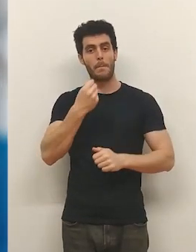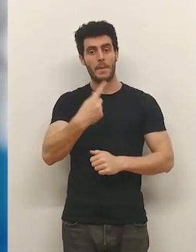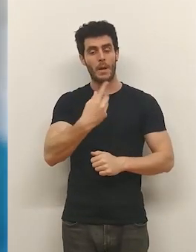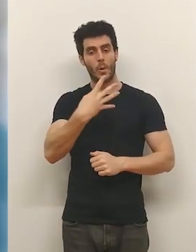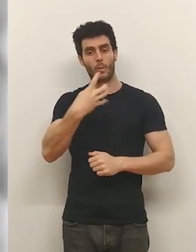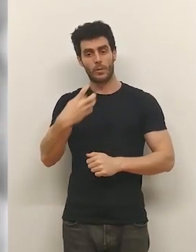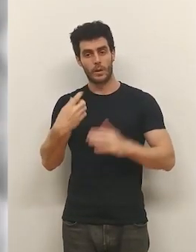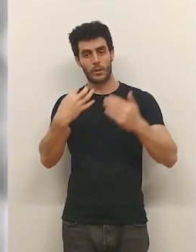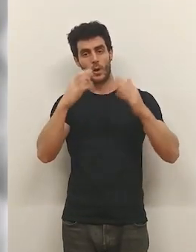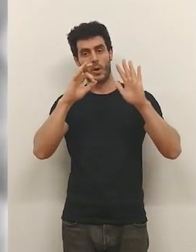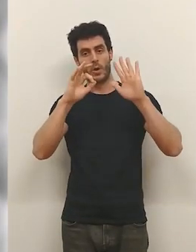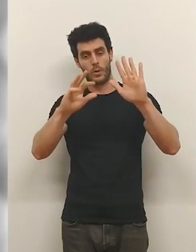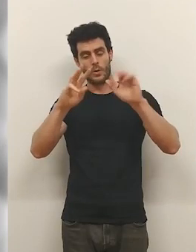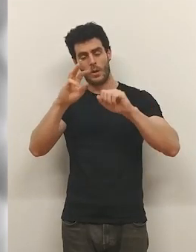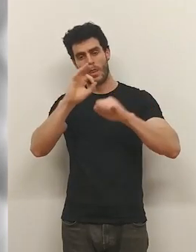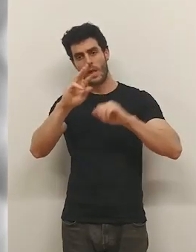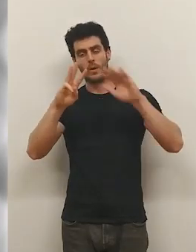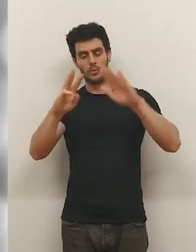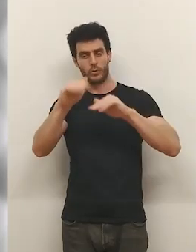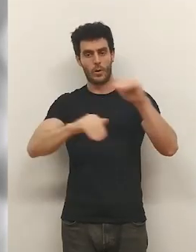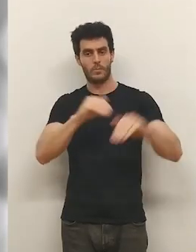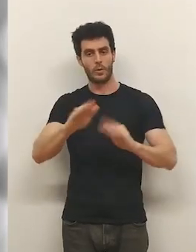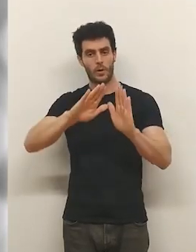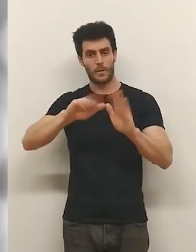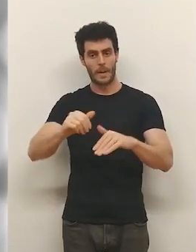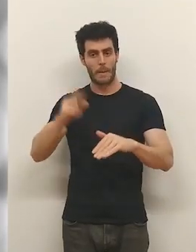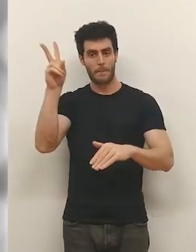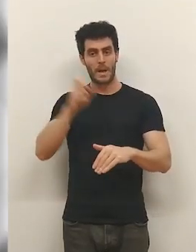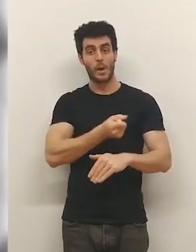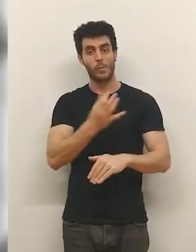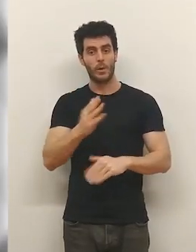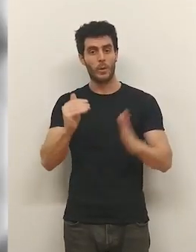.408 votos... ...de los que han sido declarados válidos 1.009.